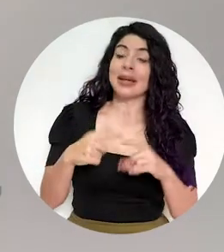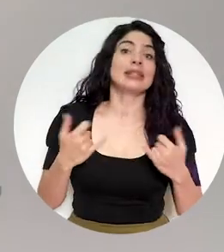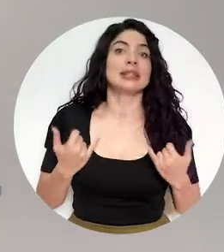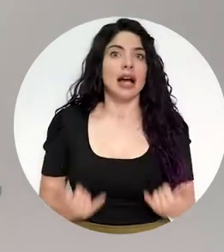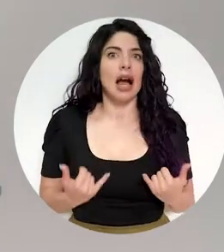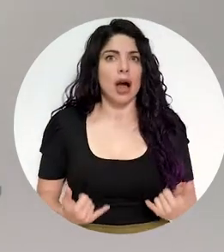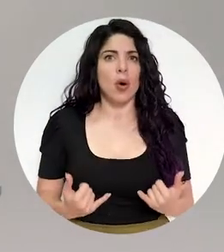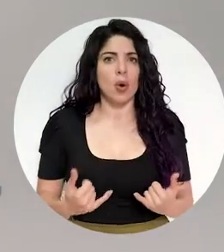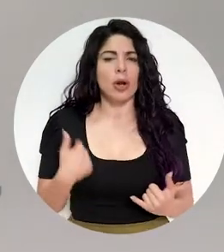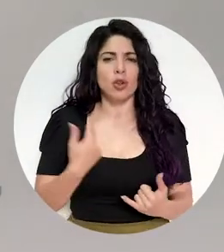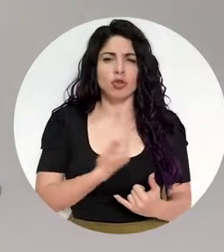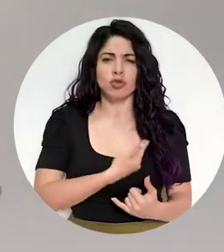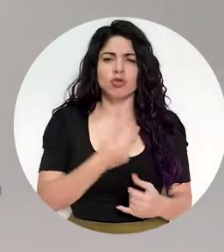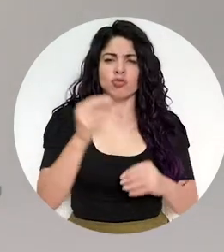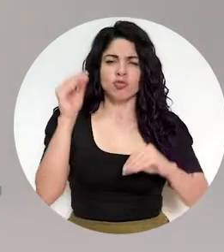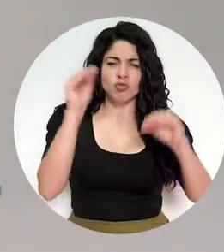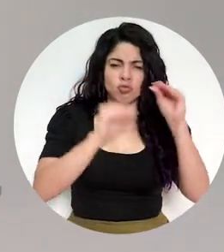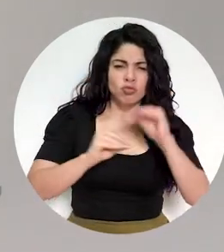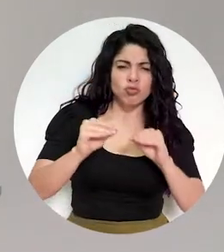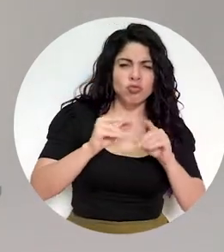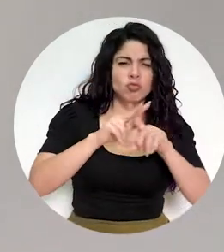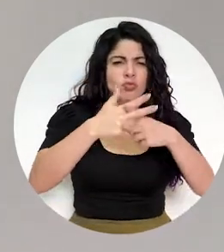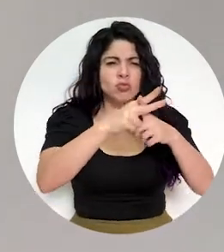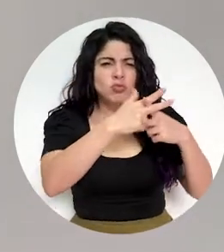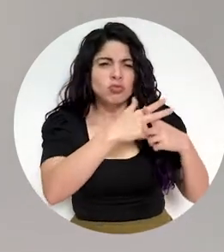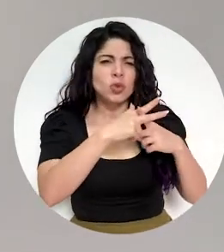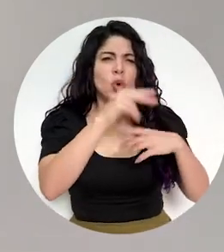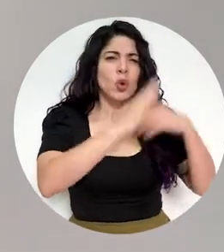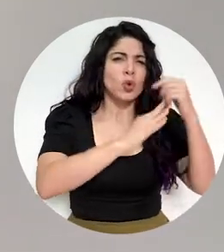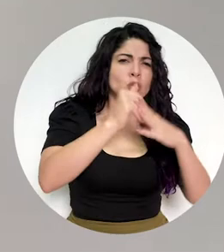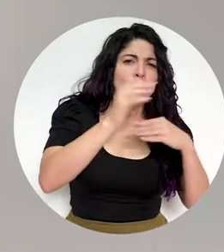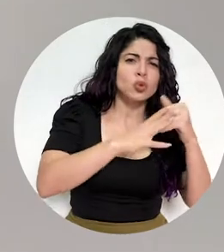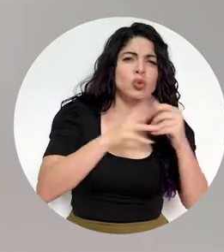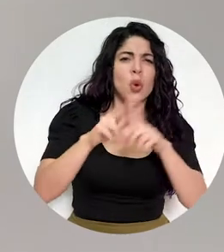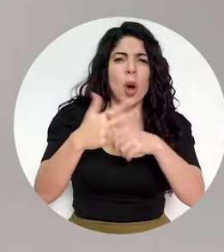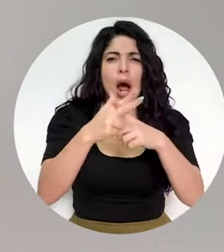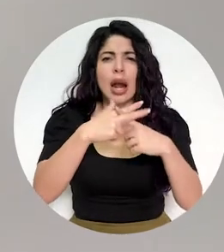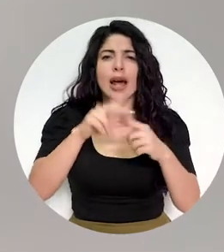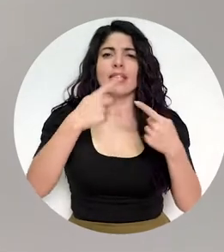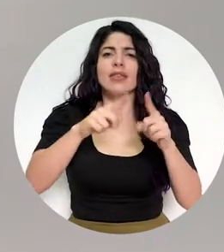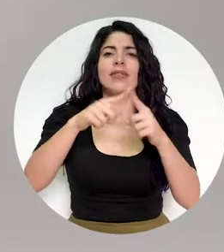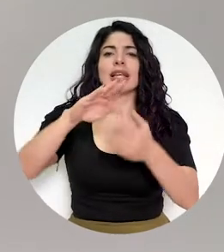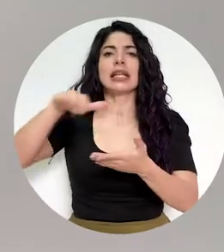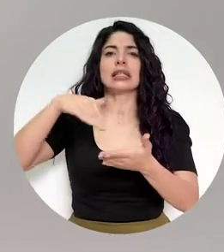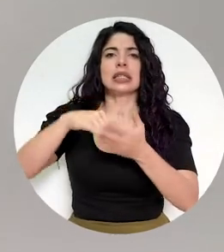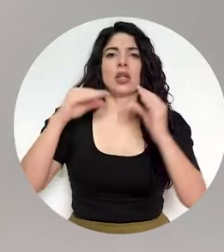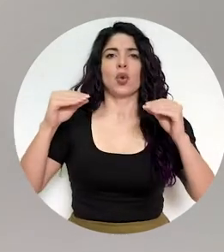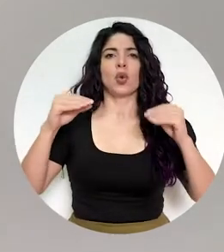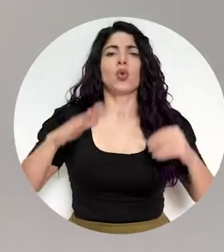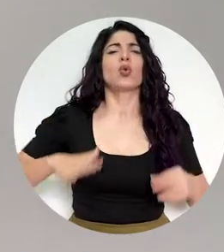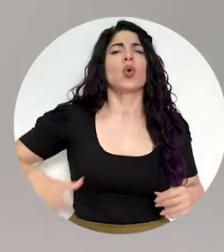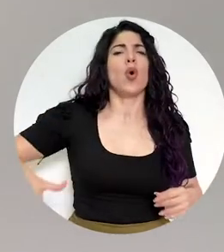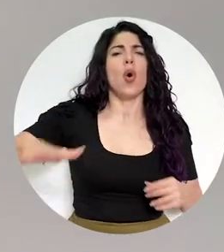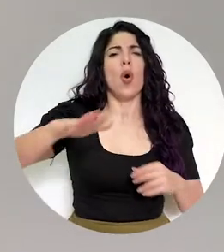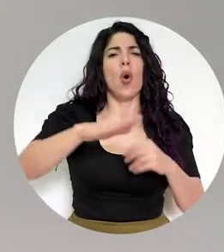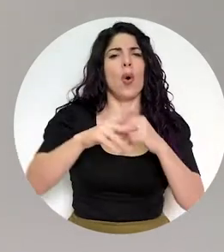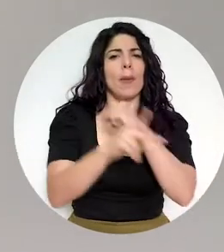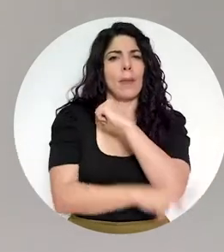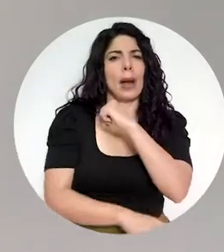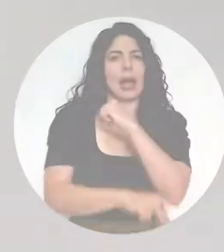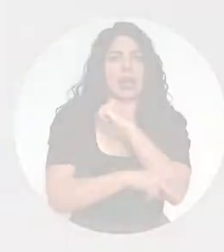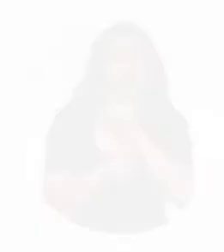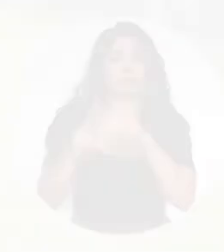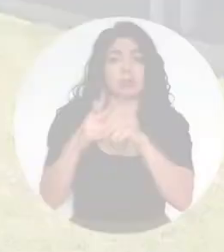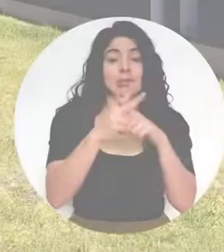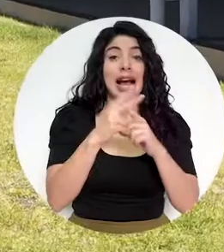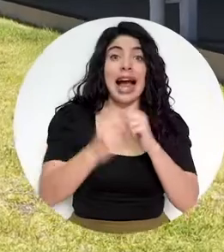pasado y ahora mismo construimos, reparamos y renovamos centros educativos en todo el